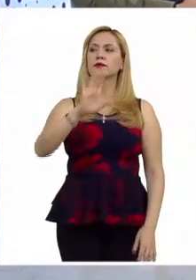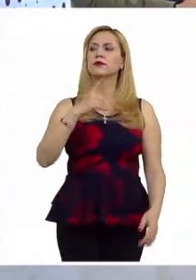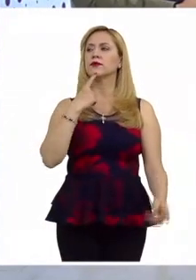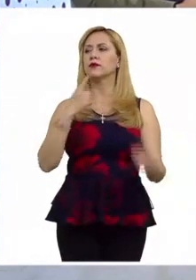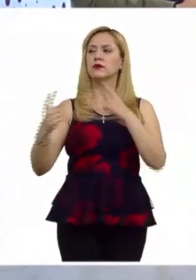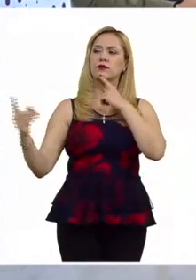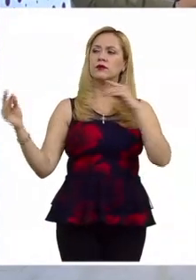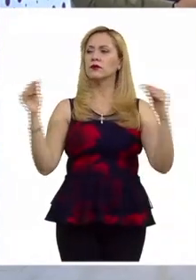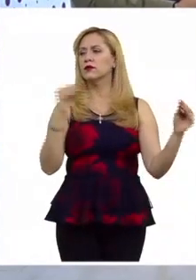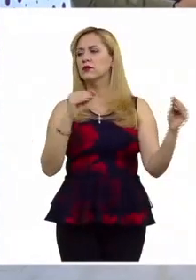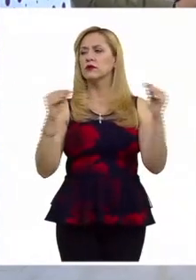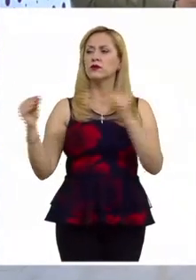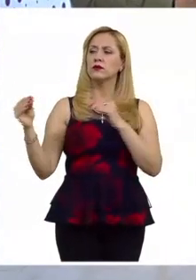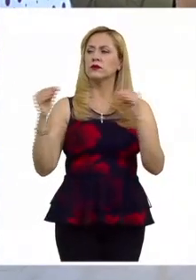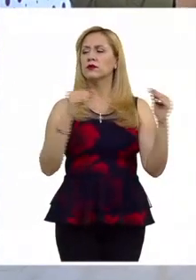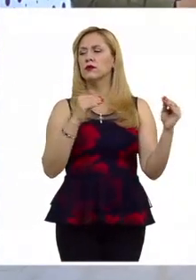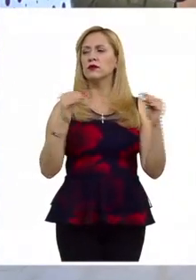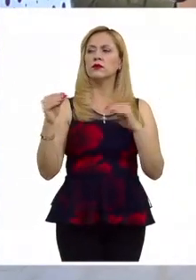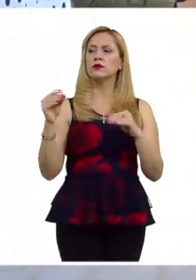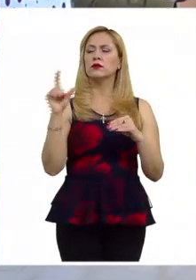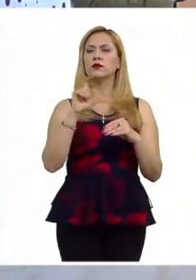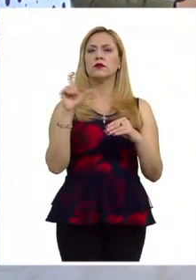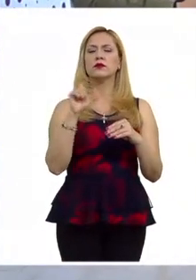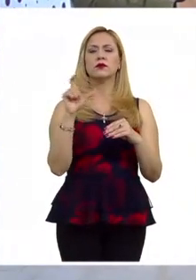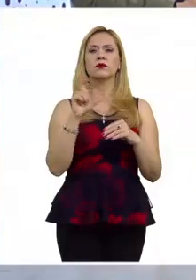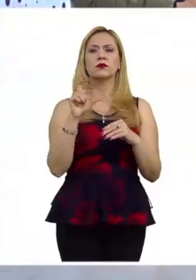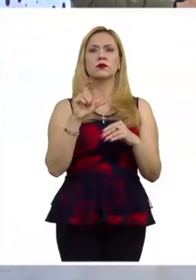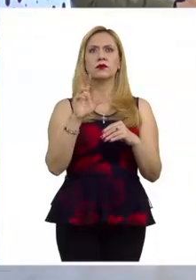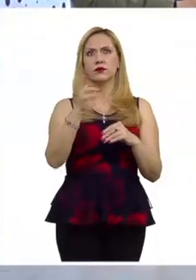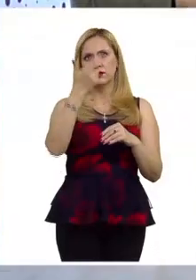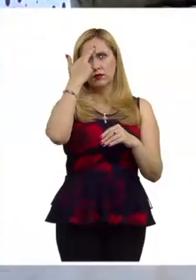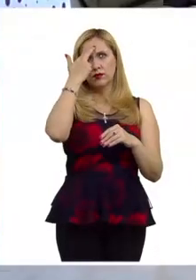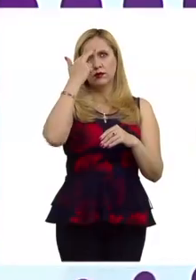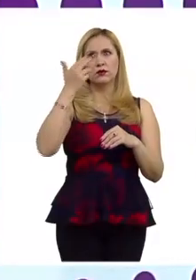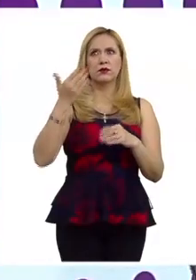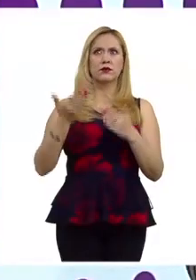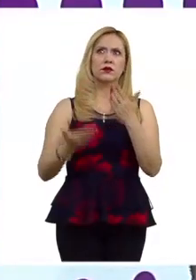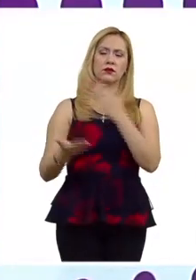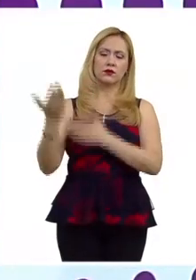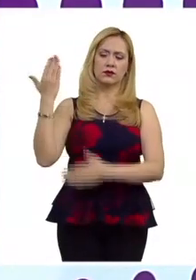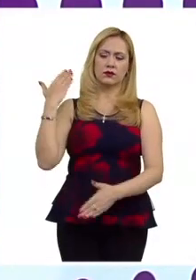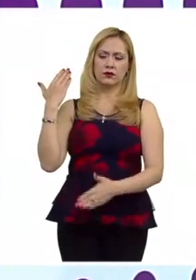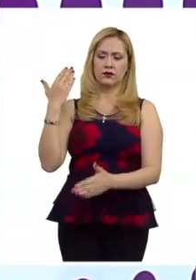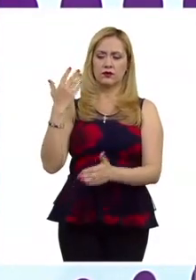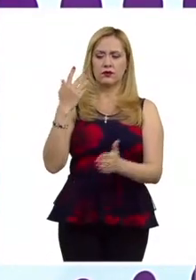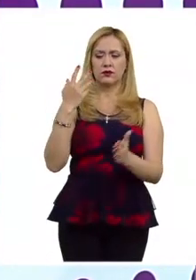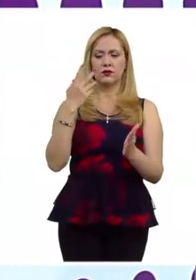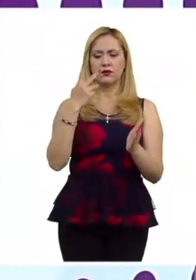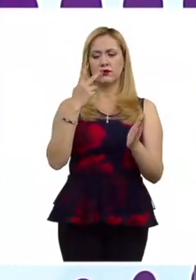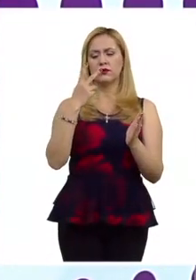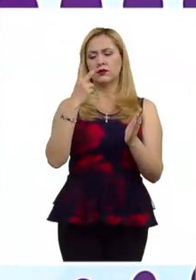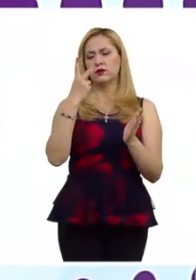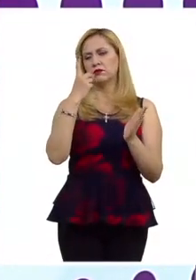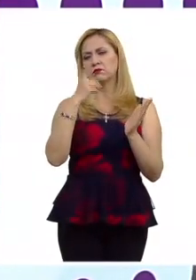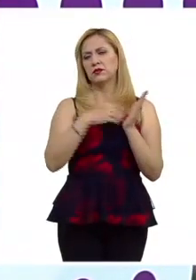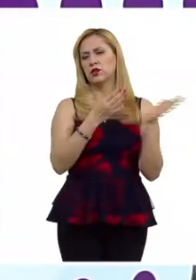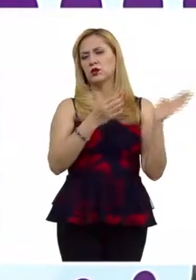amplia, sobre todo justo a partir de la segunda mitad del siglo XX y todavía hasta nuestros días, obviamente,